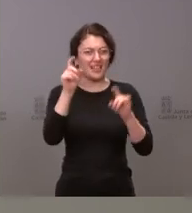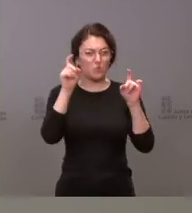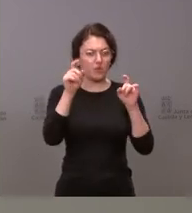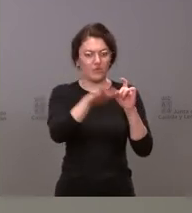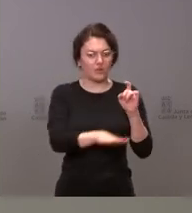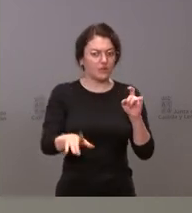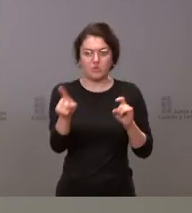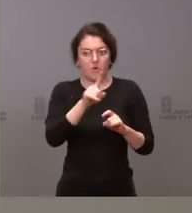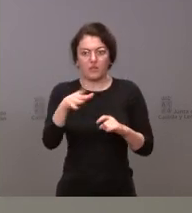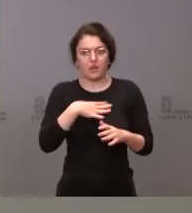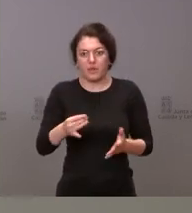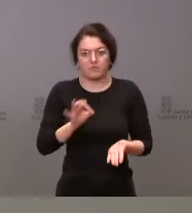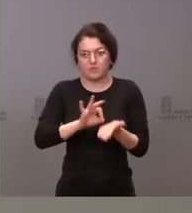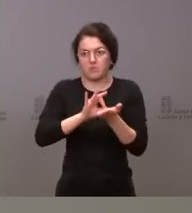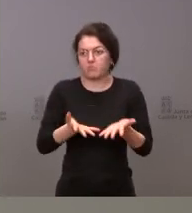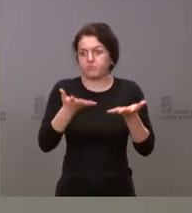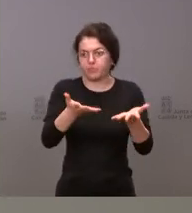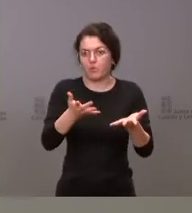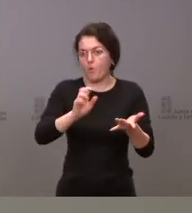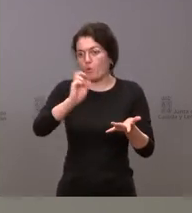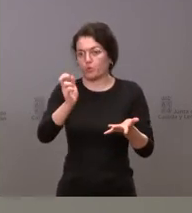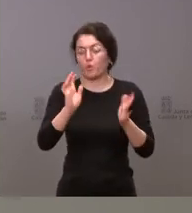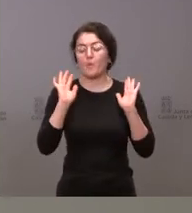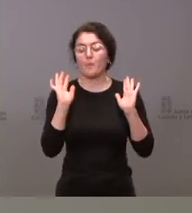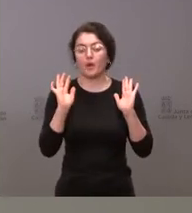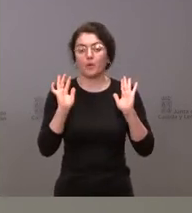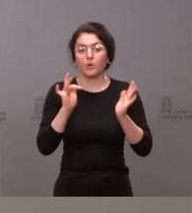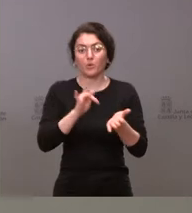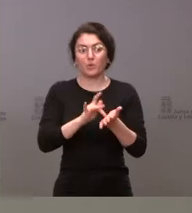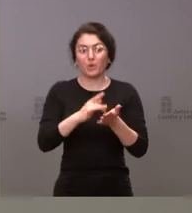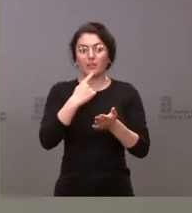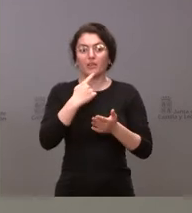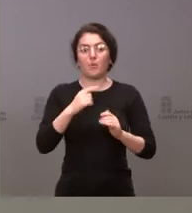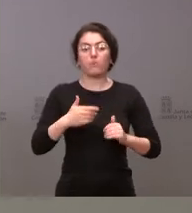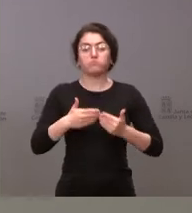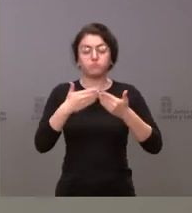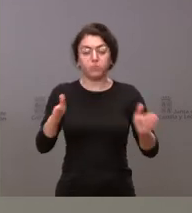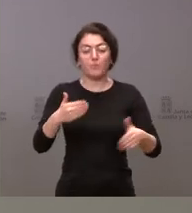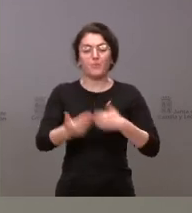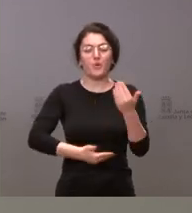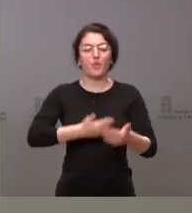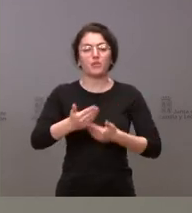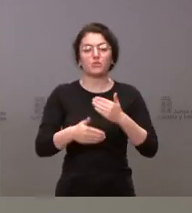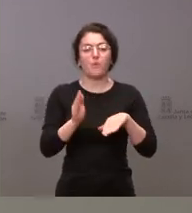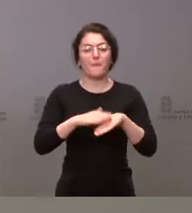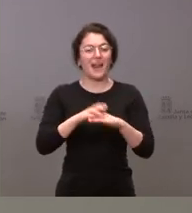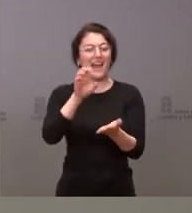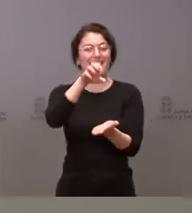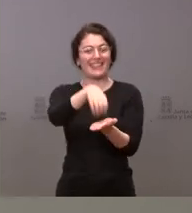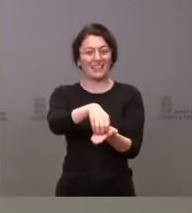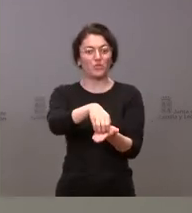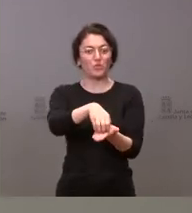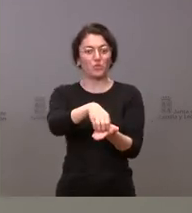dar otro tipo de servicio que no sea educación infantil, pero cuando dijimos que habríamos un proceso para todo aquel centro que quisiera